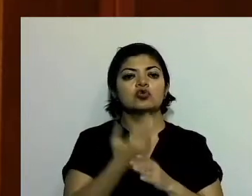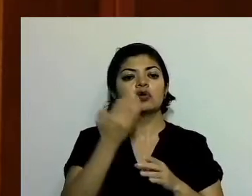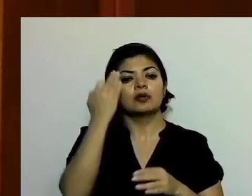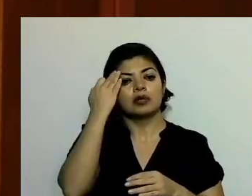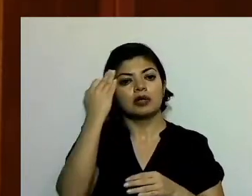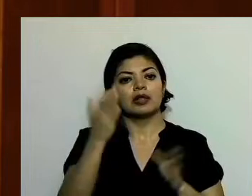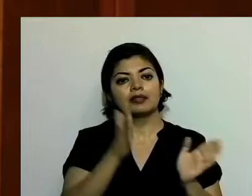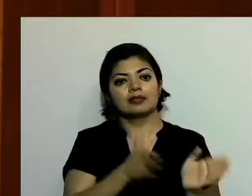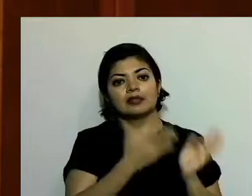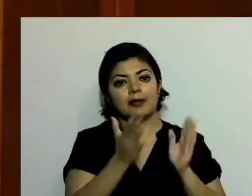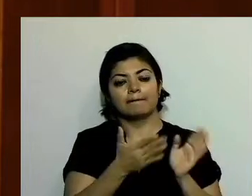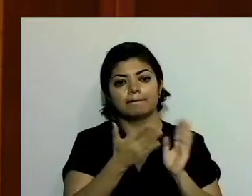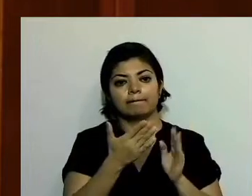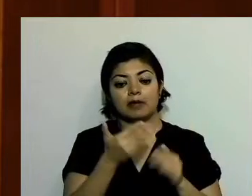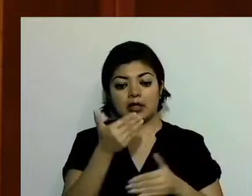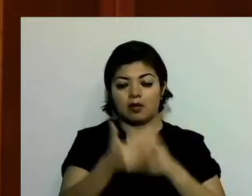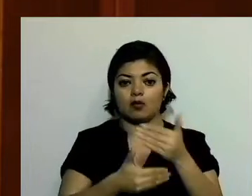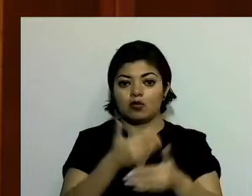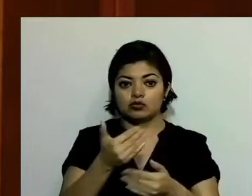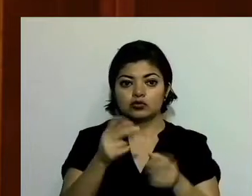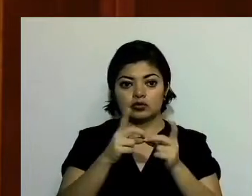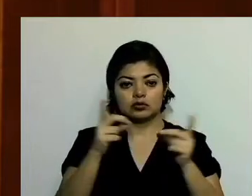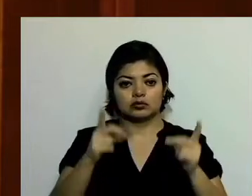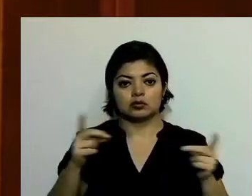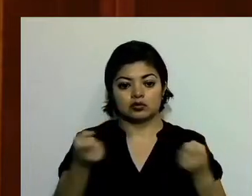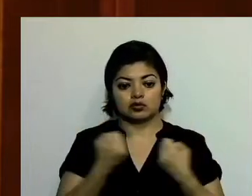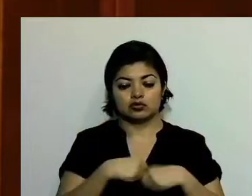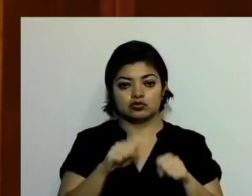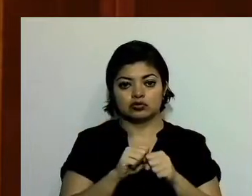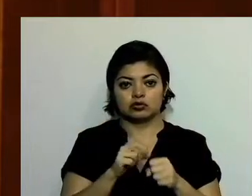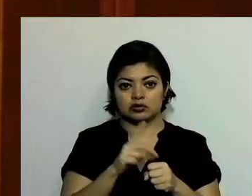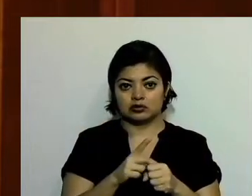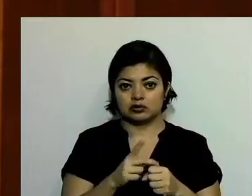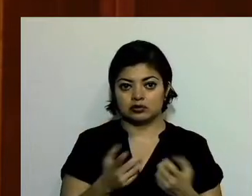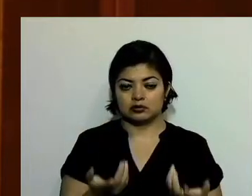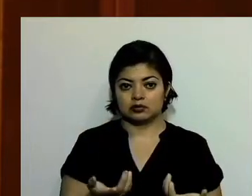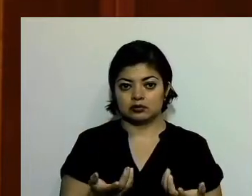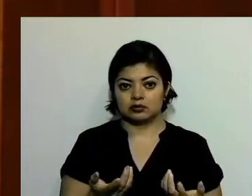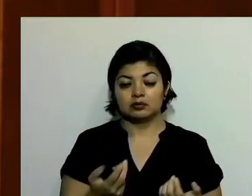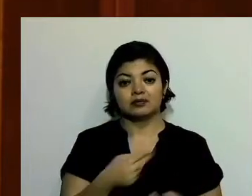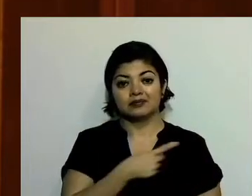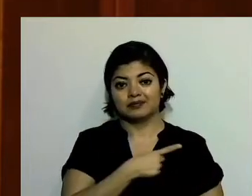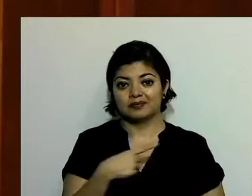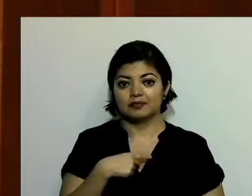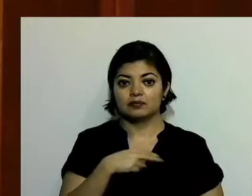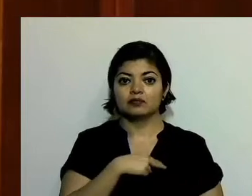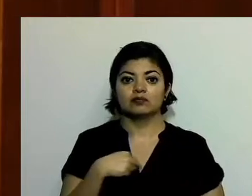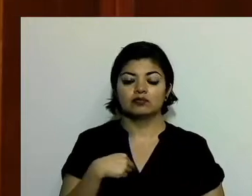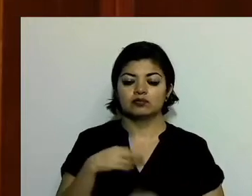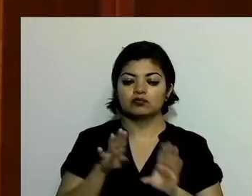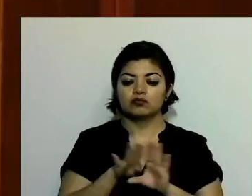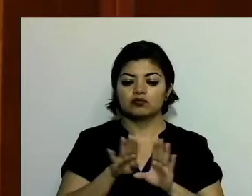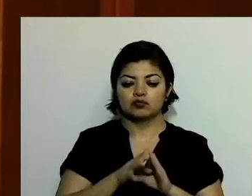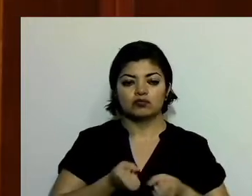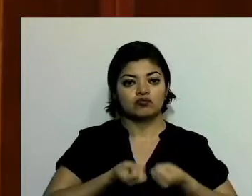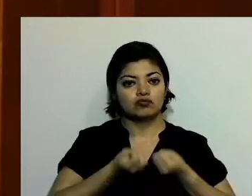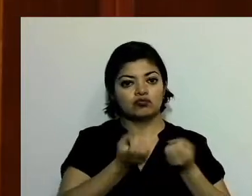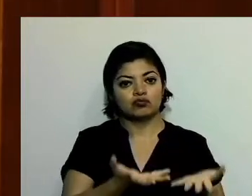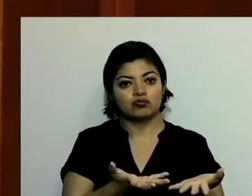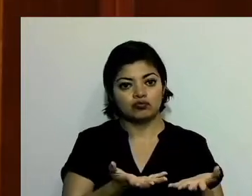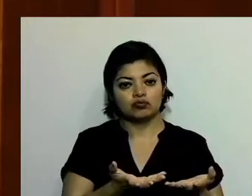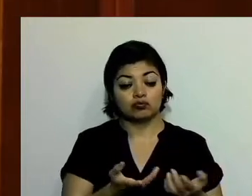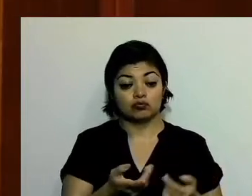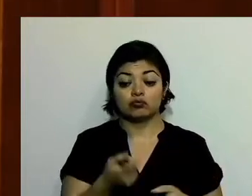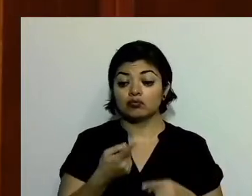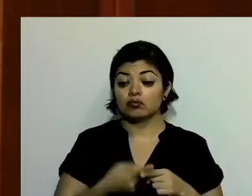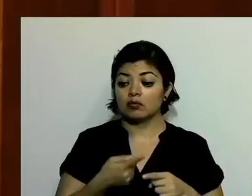en la evolución y en el desarrollo de la sociedad. Y tenemos que hacer nuestro aporte a quienes nos